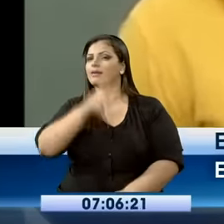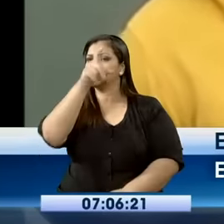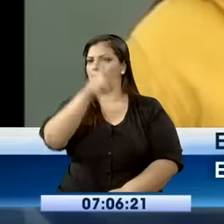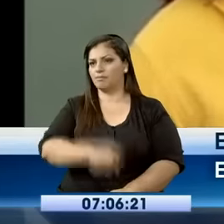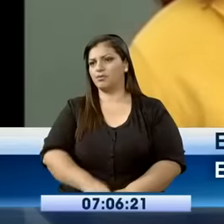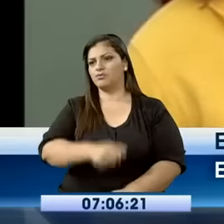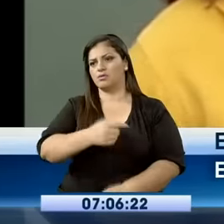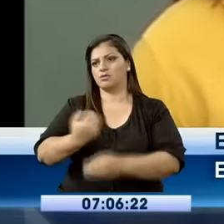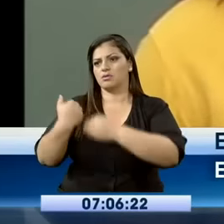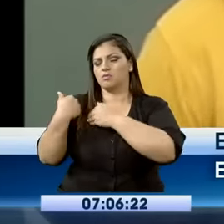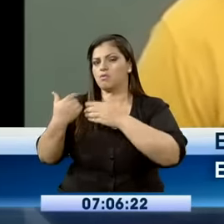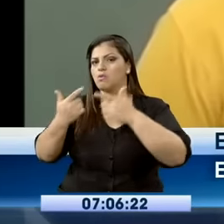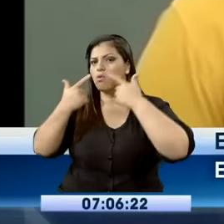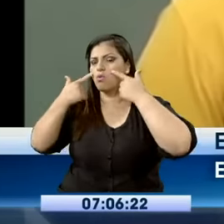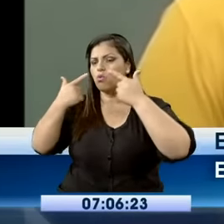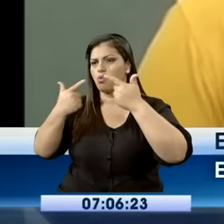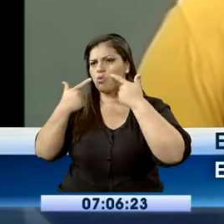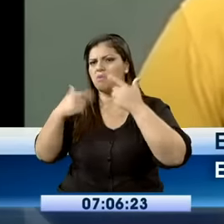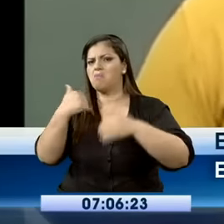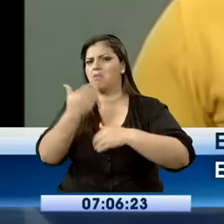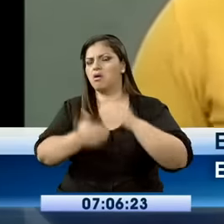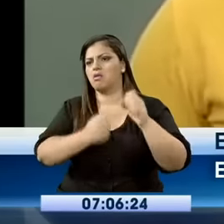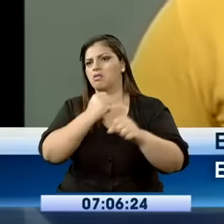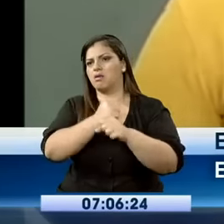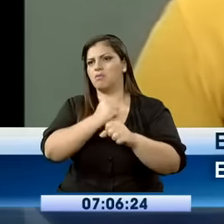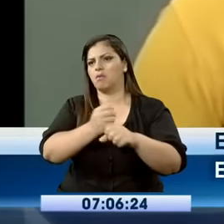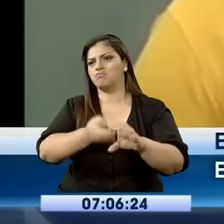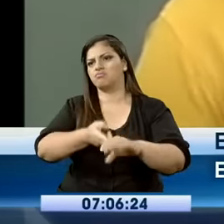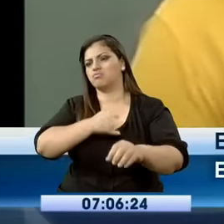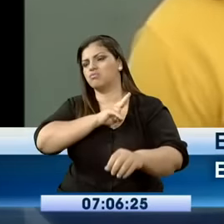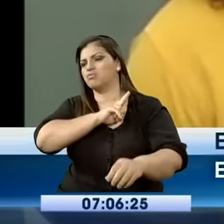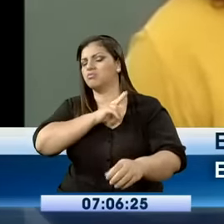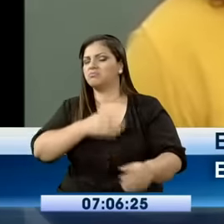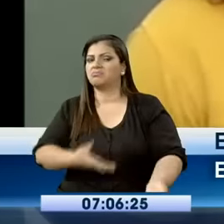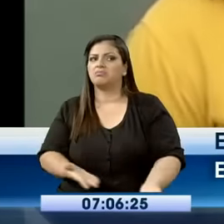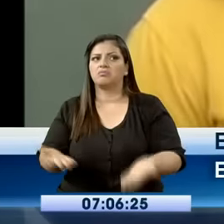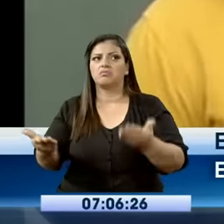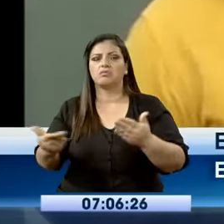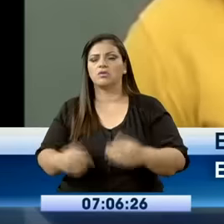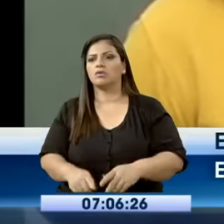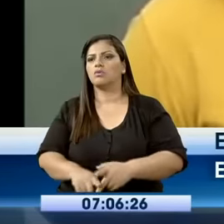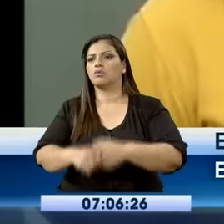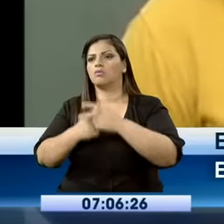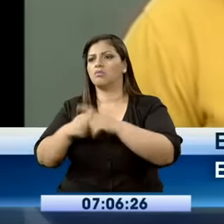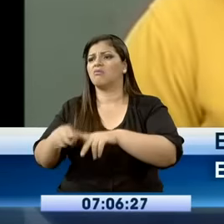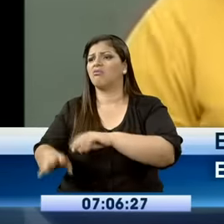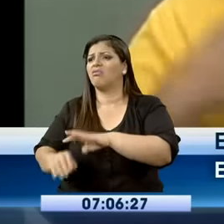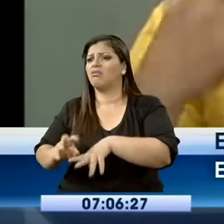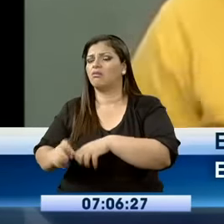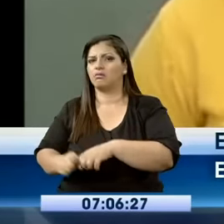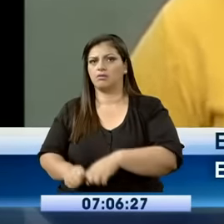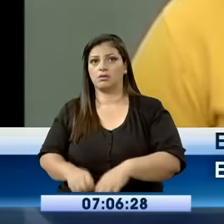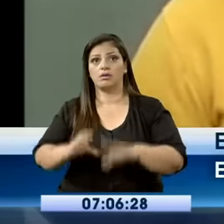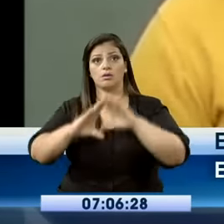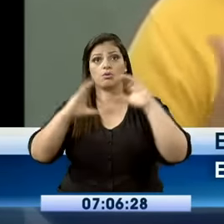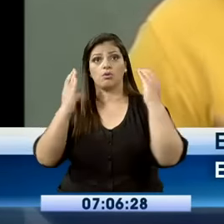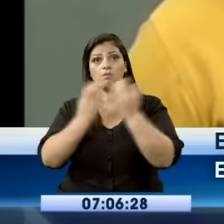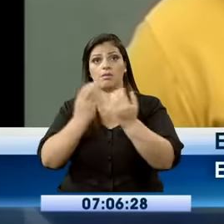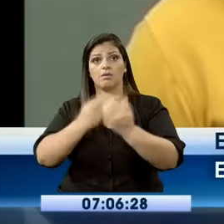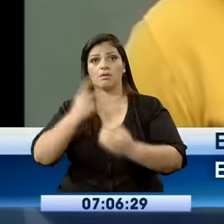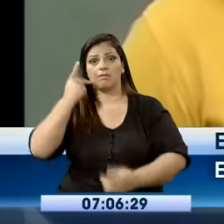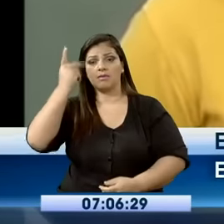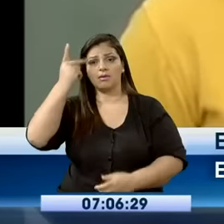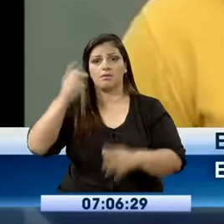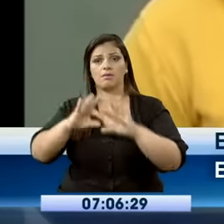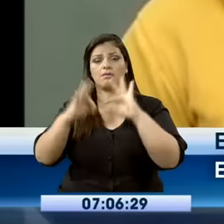comenzaron a pasar estas cosas, ¿no? El comité de padres familia se organizó, hizo un pequeño bingo y puso iluminaria en la parte